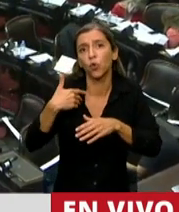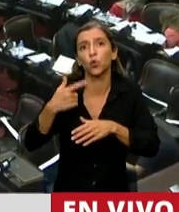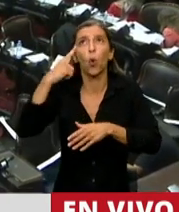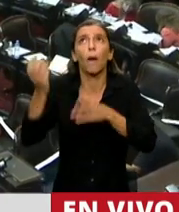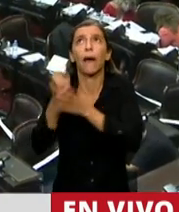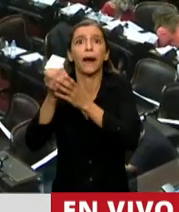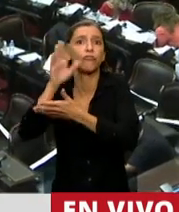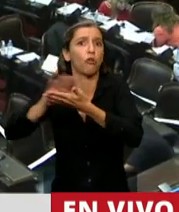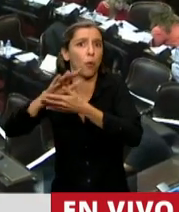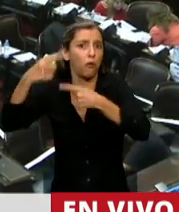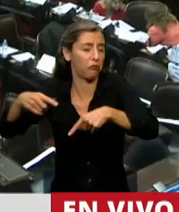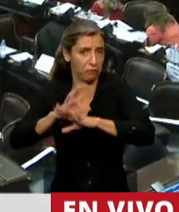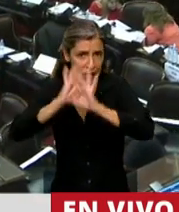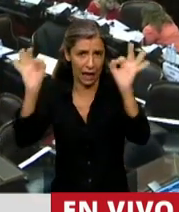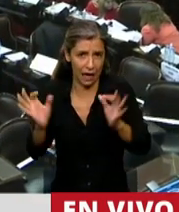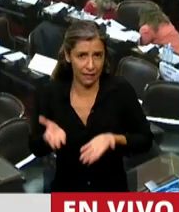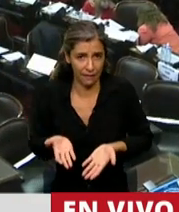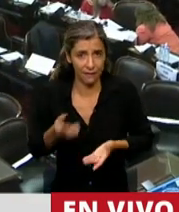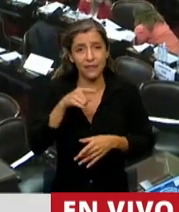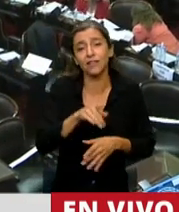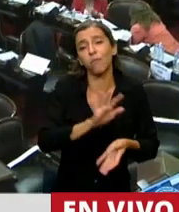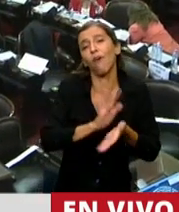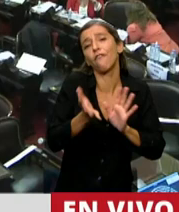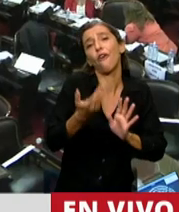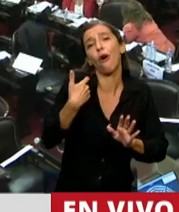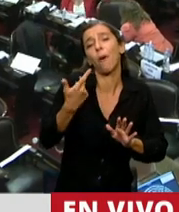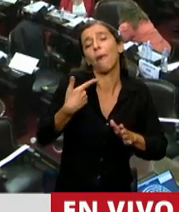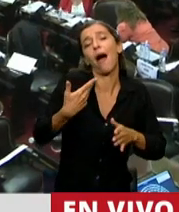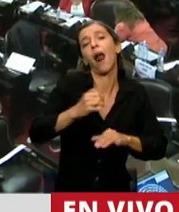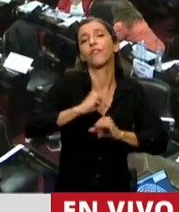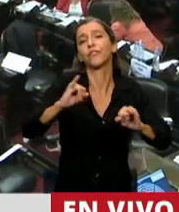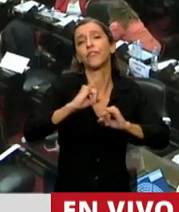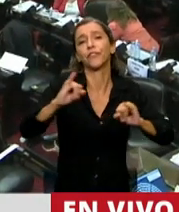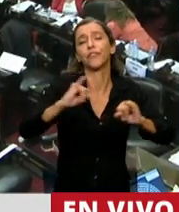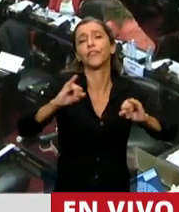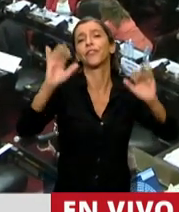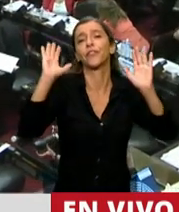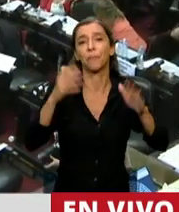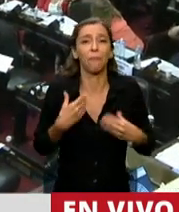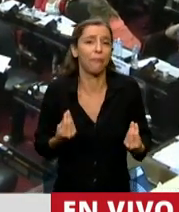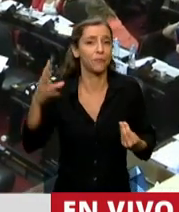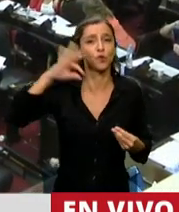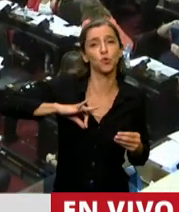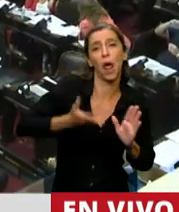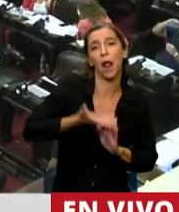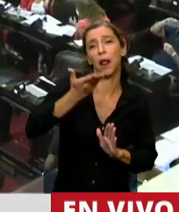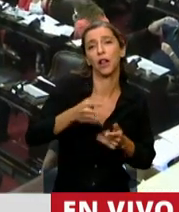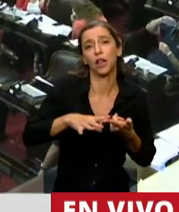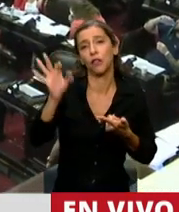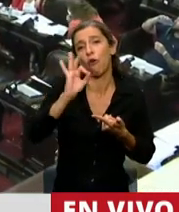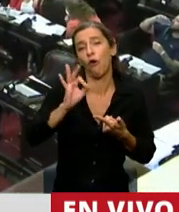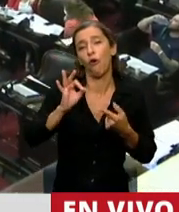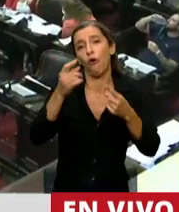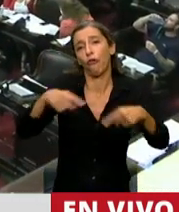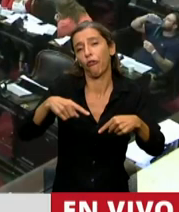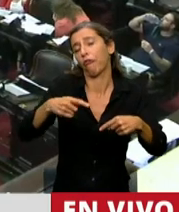innovación productiva. Es una política clientelística, simplemente para aumentar los sueldos o los recursos en un determinado